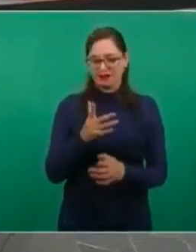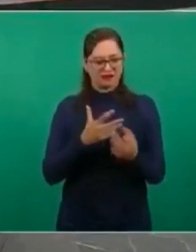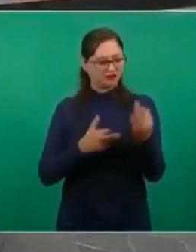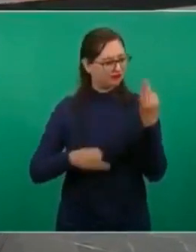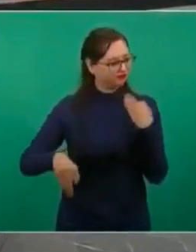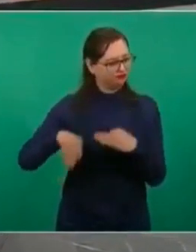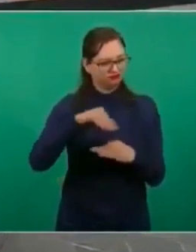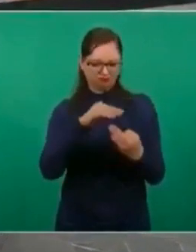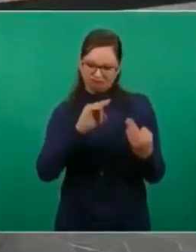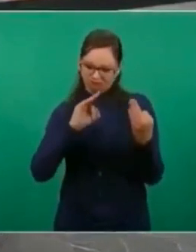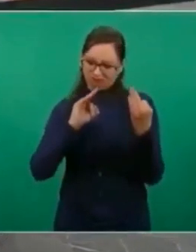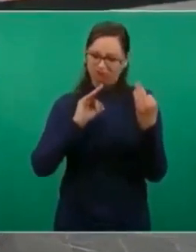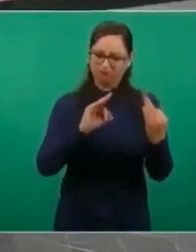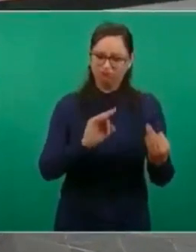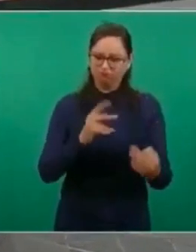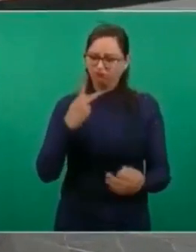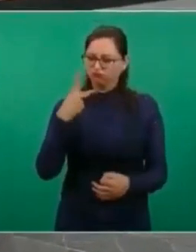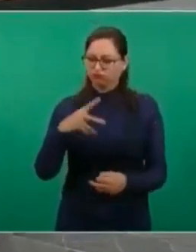arriesgaron su vida,